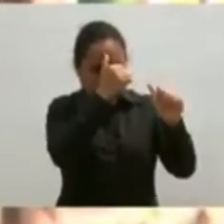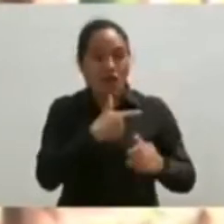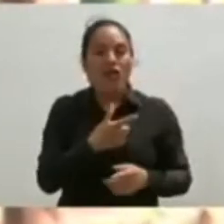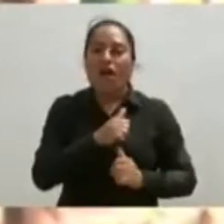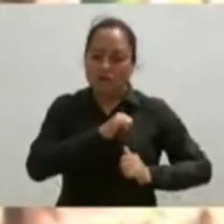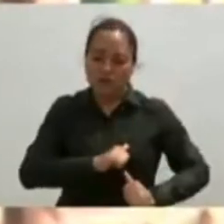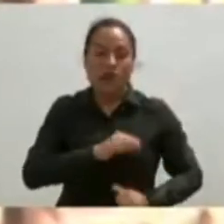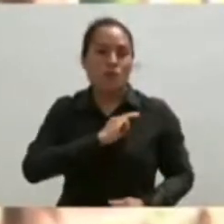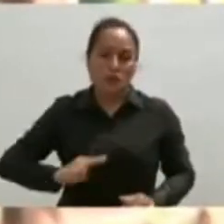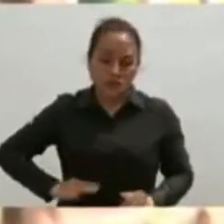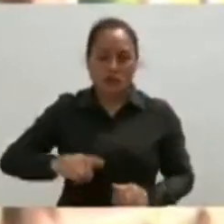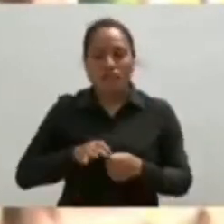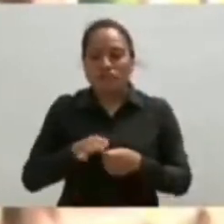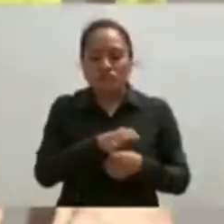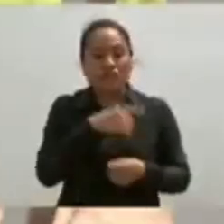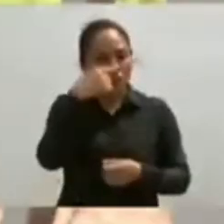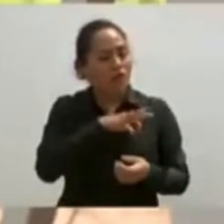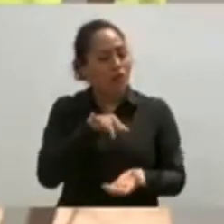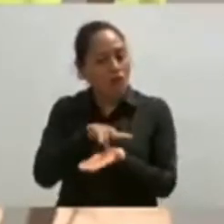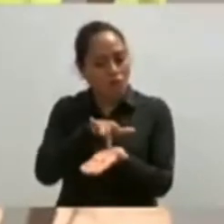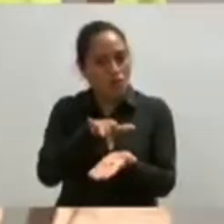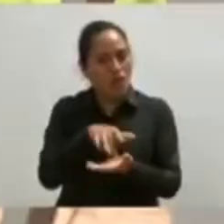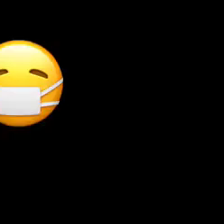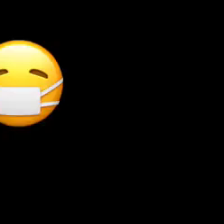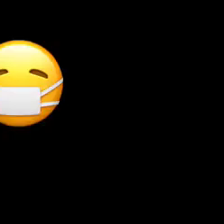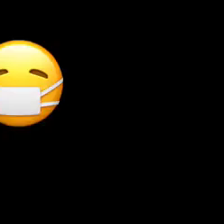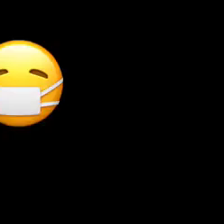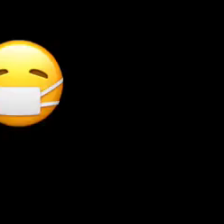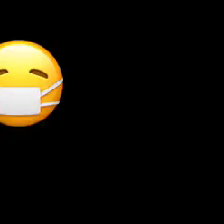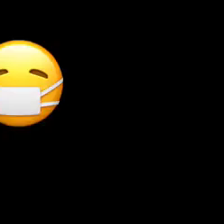con las autoridades municipales para apoyar a la población.